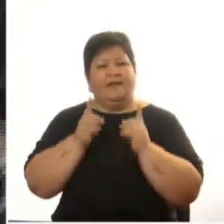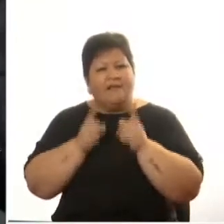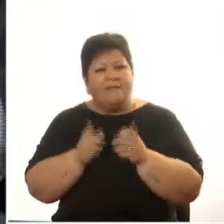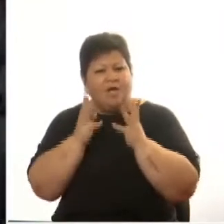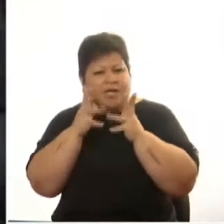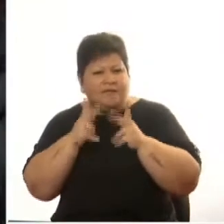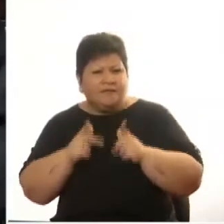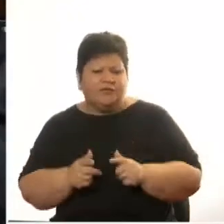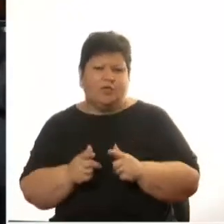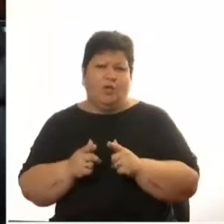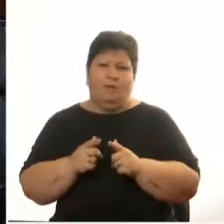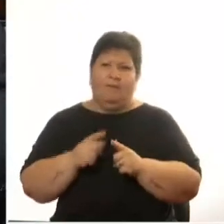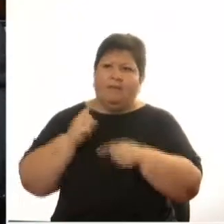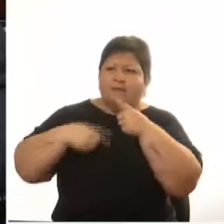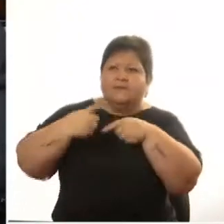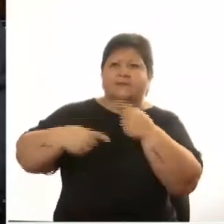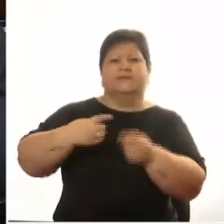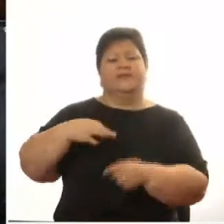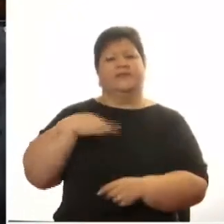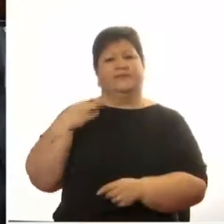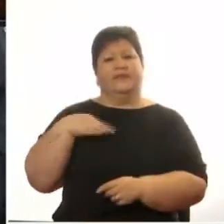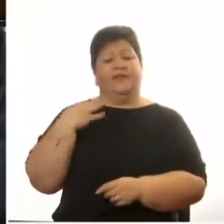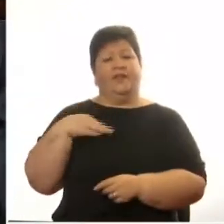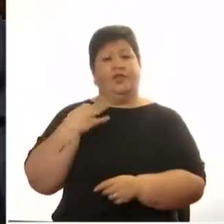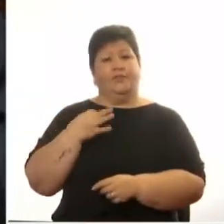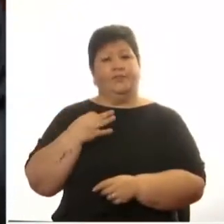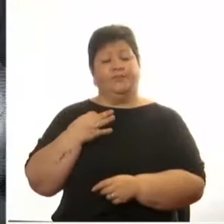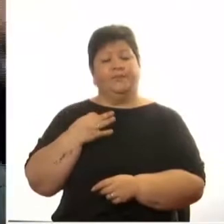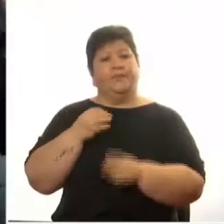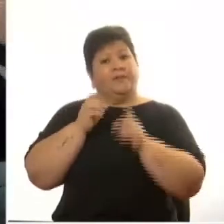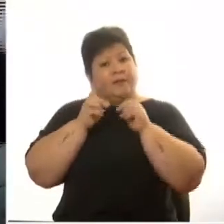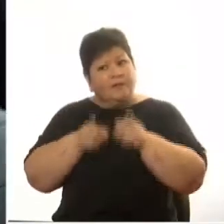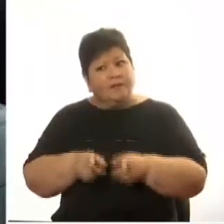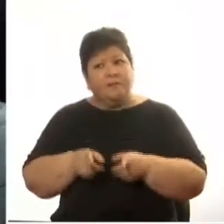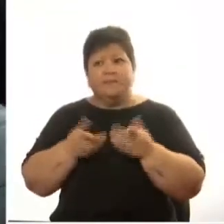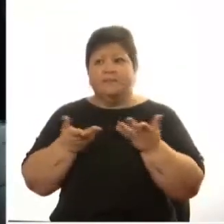combina todo eso y da un hándicap